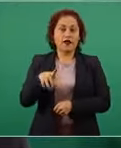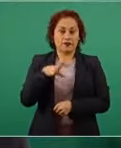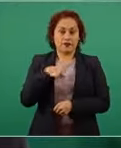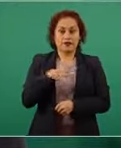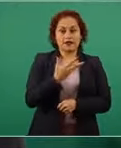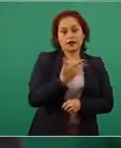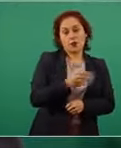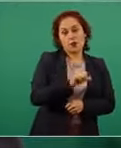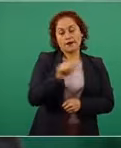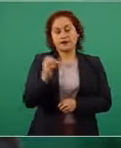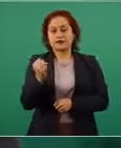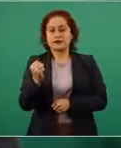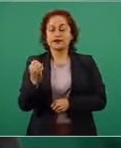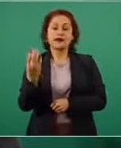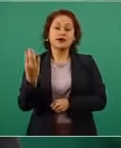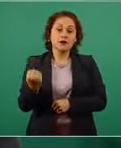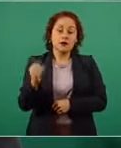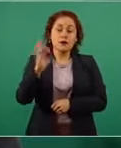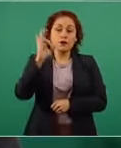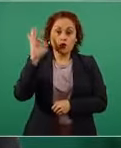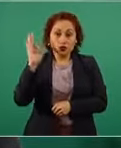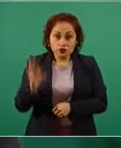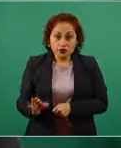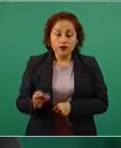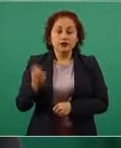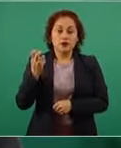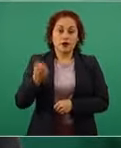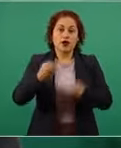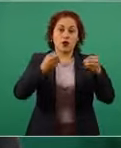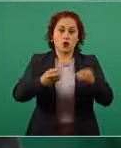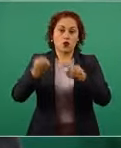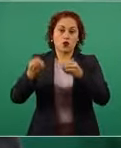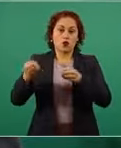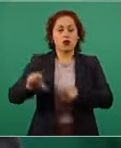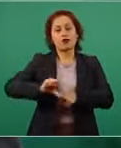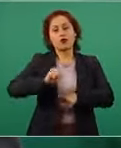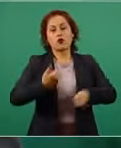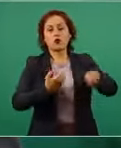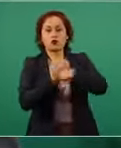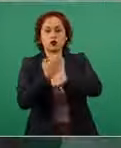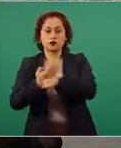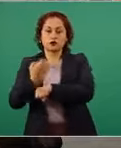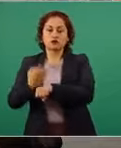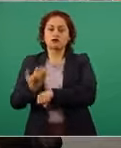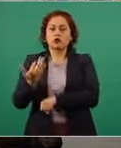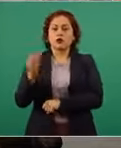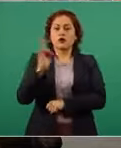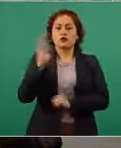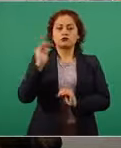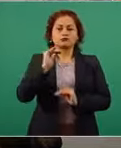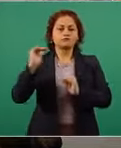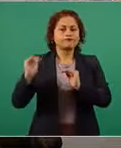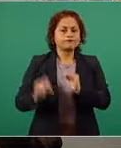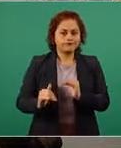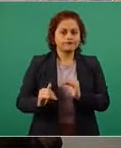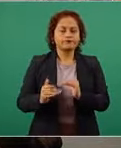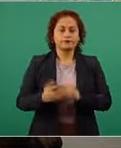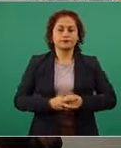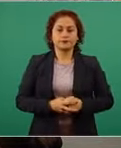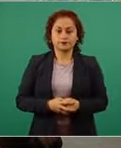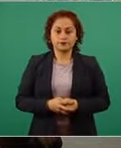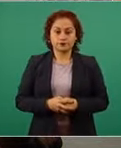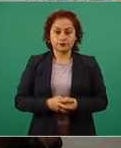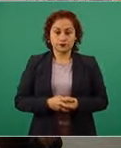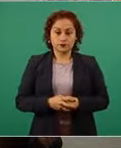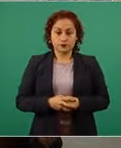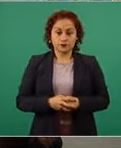69 por ciento y 31 de ellos con menos del 50 por ciento. En el siguiente punto y muy brevemente